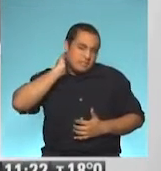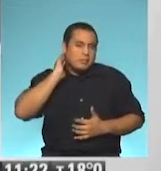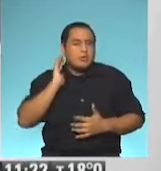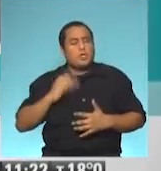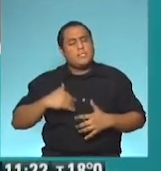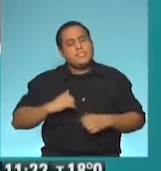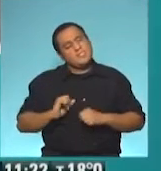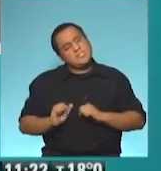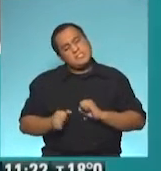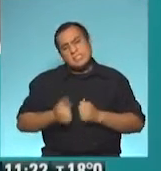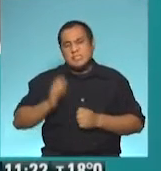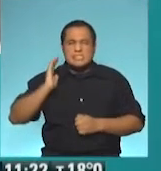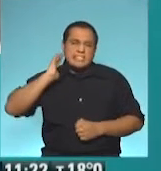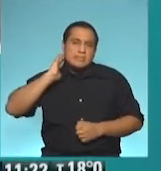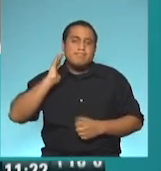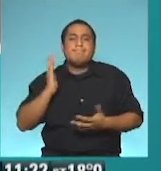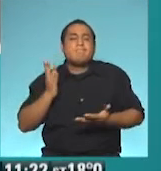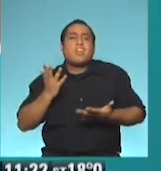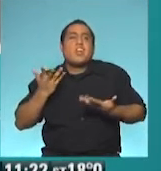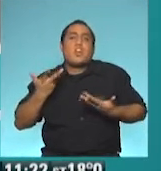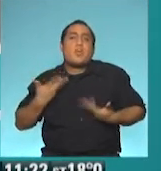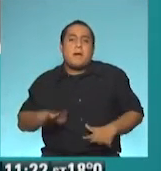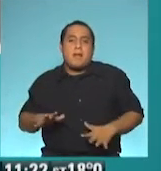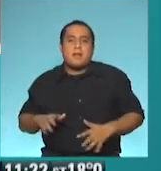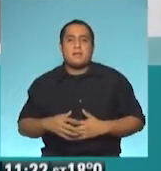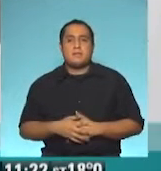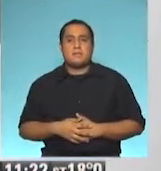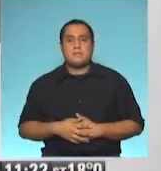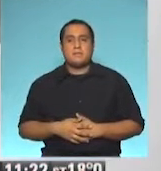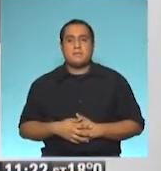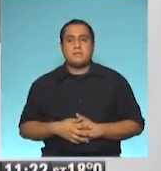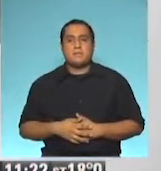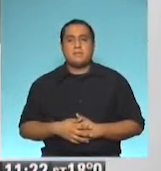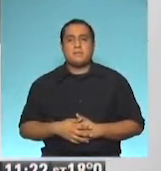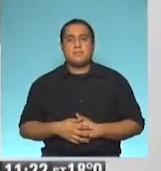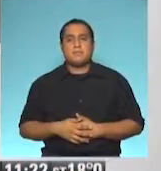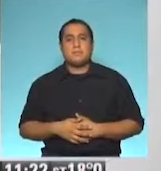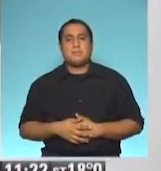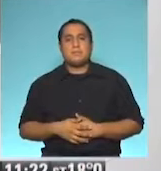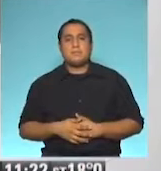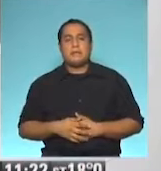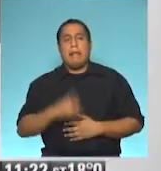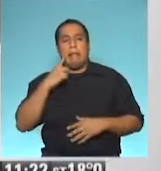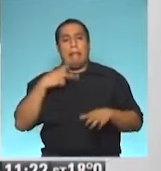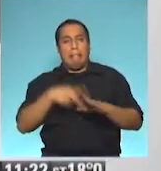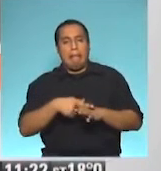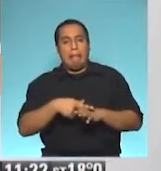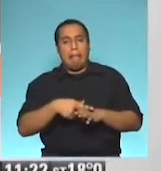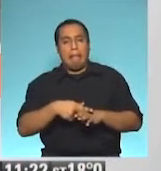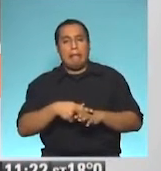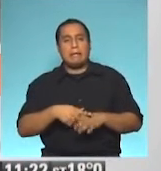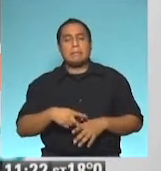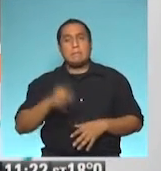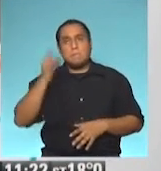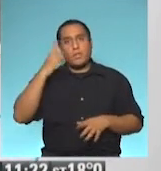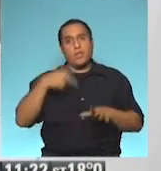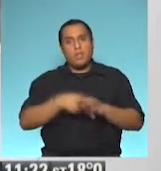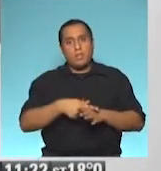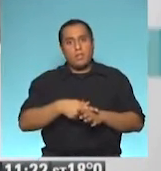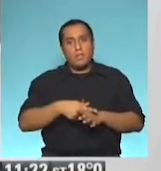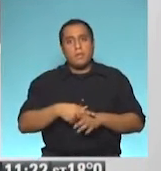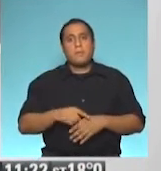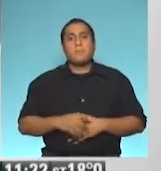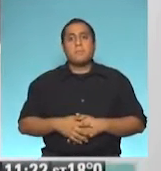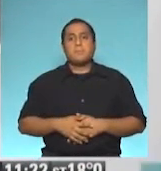habitual que... Porque a veces uno cree, ahí... Tuvimos una dificultad en el audio, Adrián. Uno